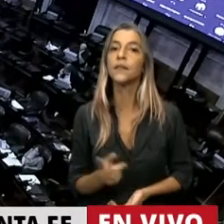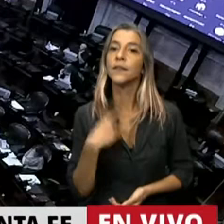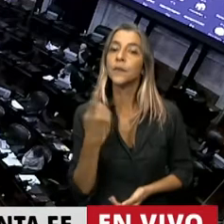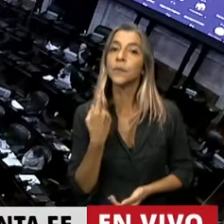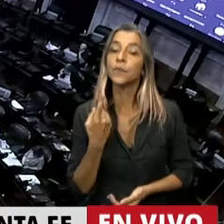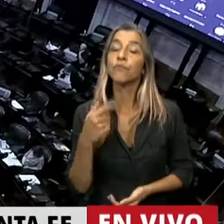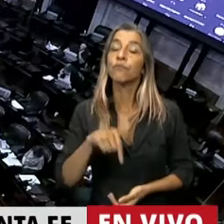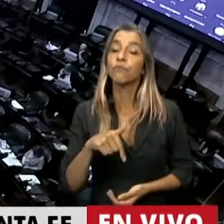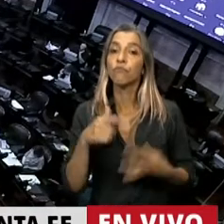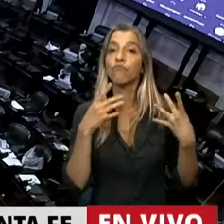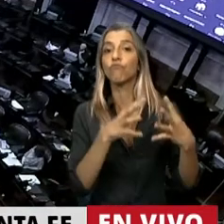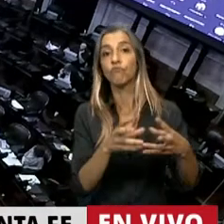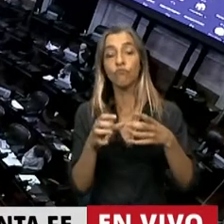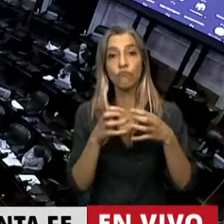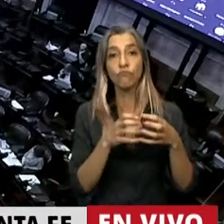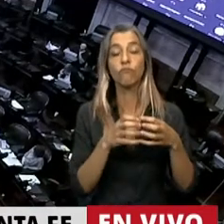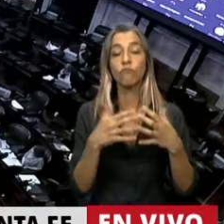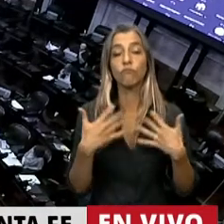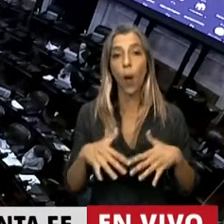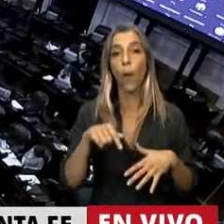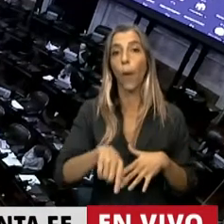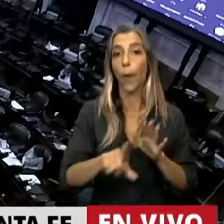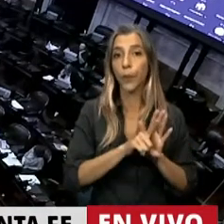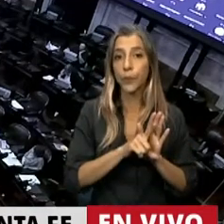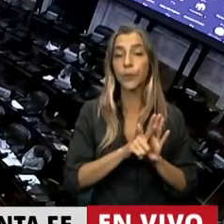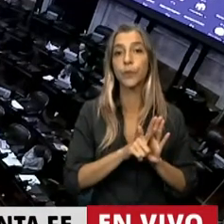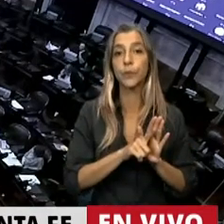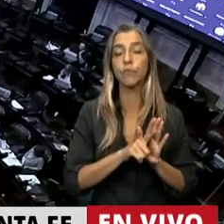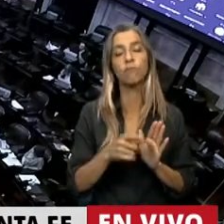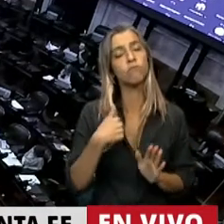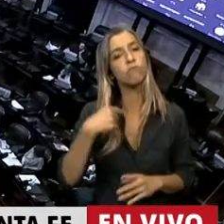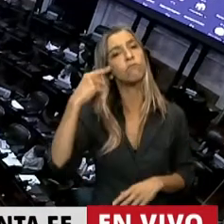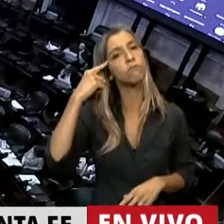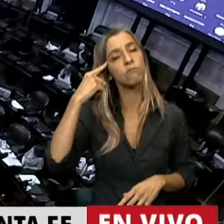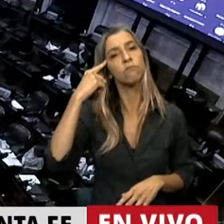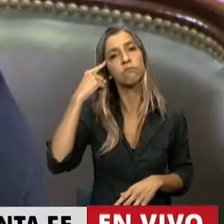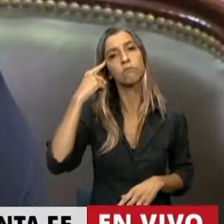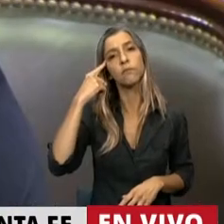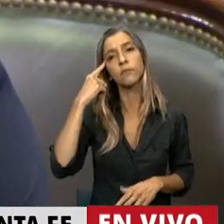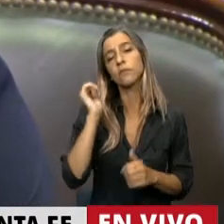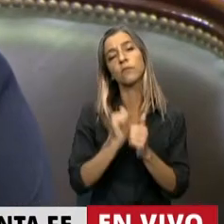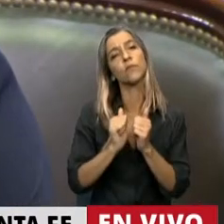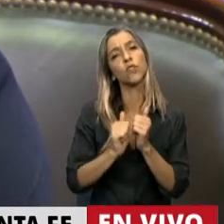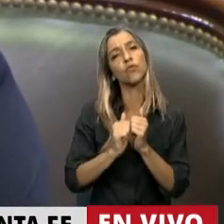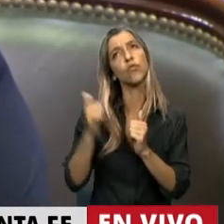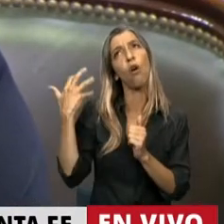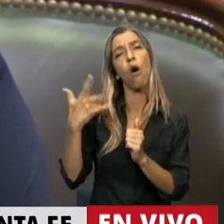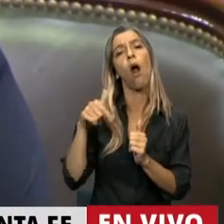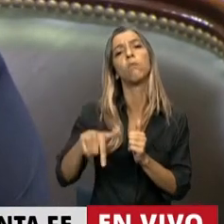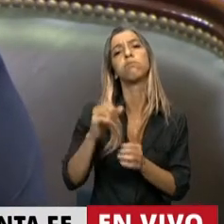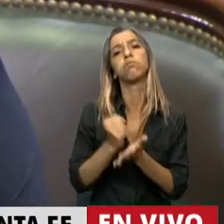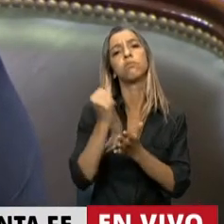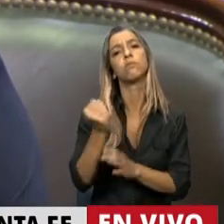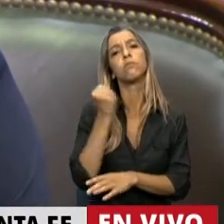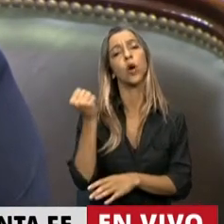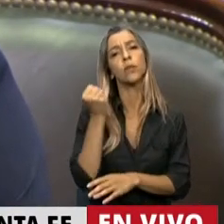Estamos debatiendo una ley que yo considero histórica. Yo